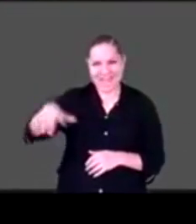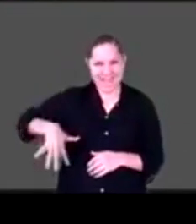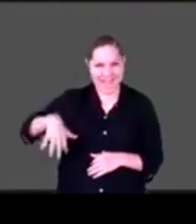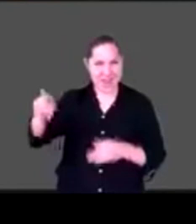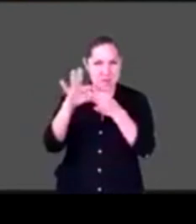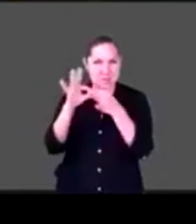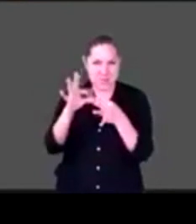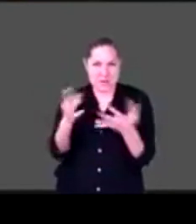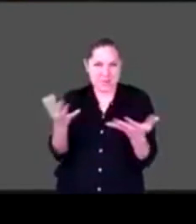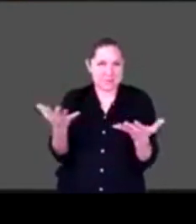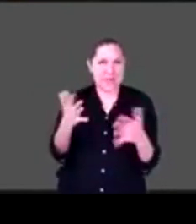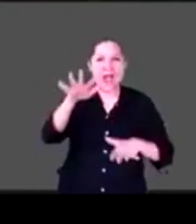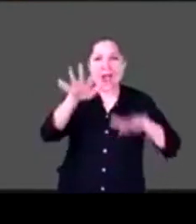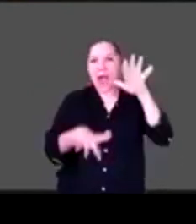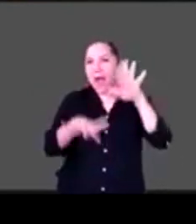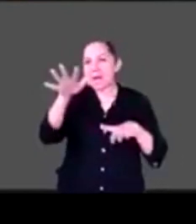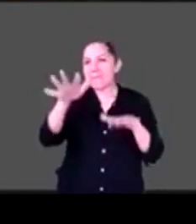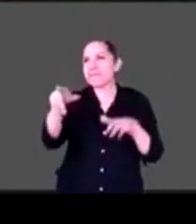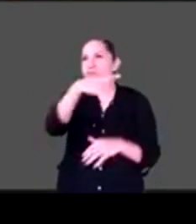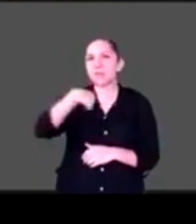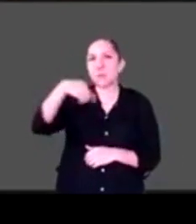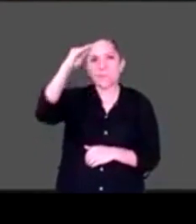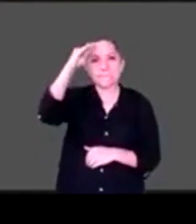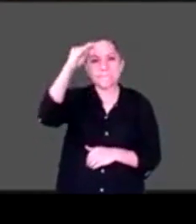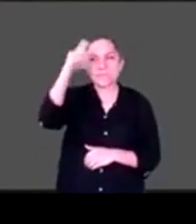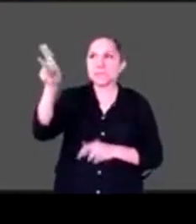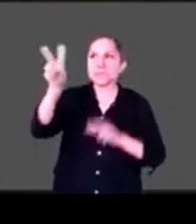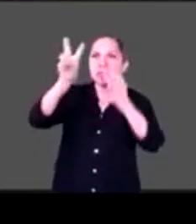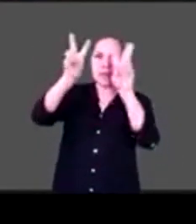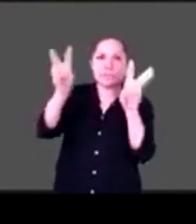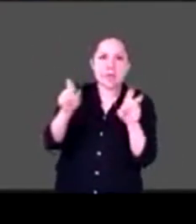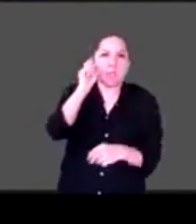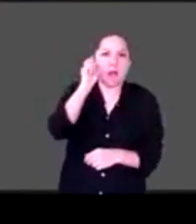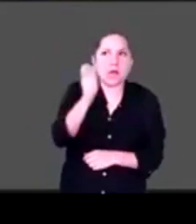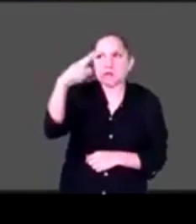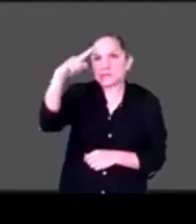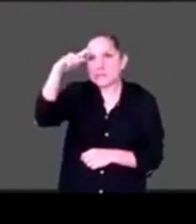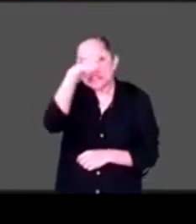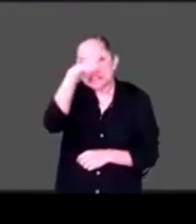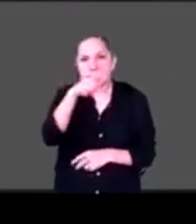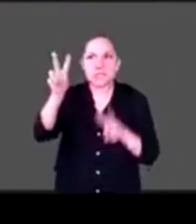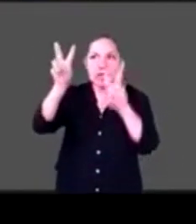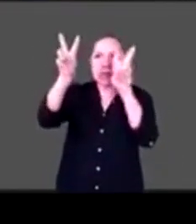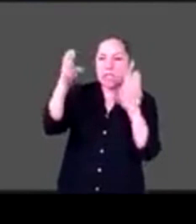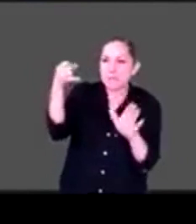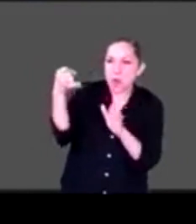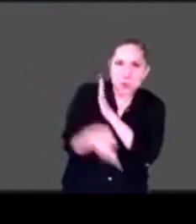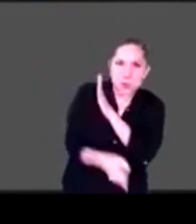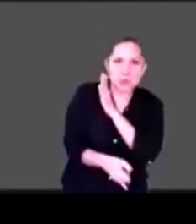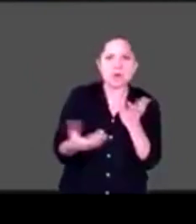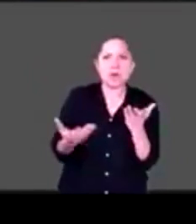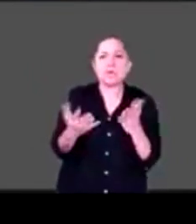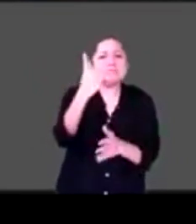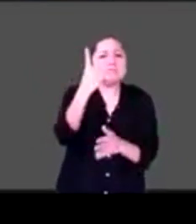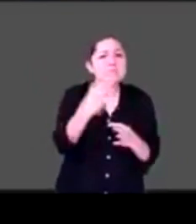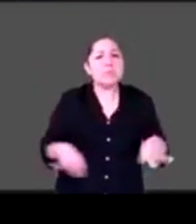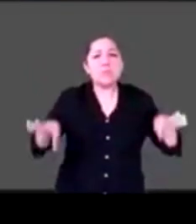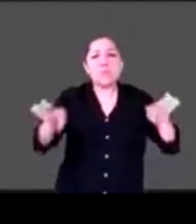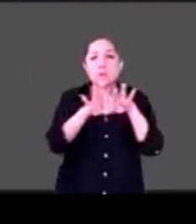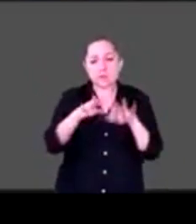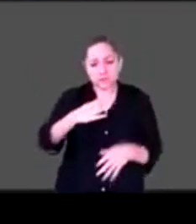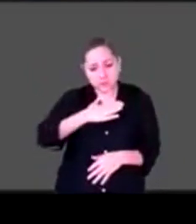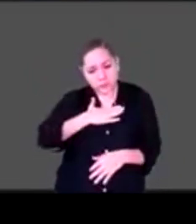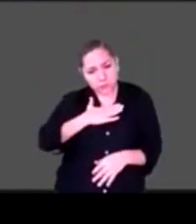pero hay cosas que en lo cotidiano, el trabajar con mis emociones, el no negarlas, el sinceramente expresarlas